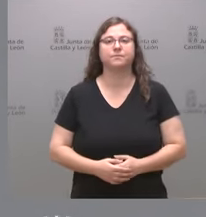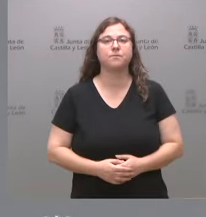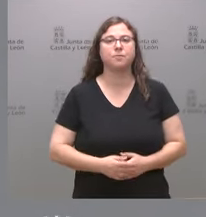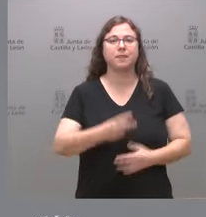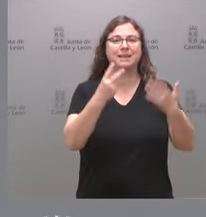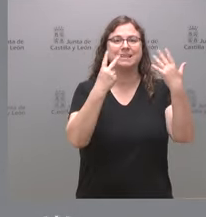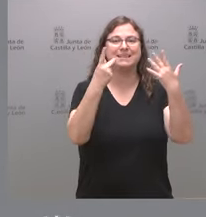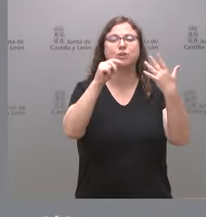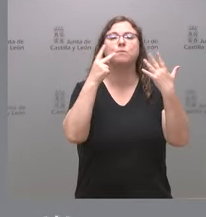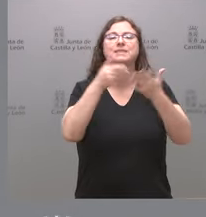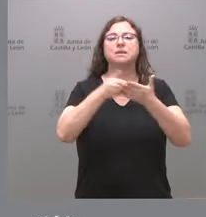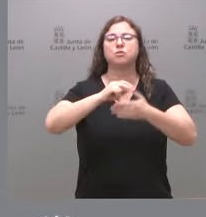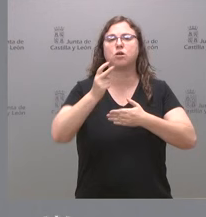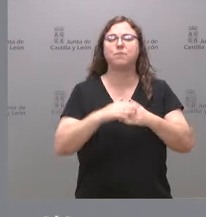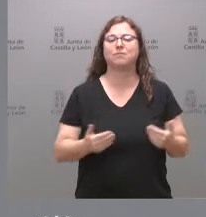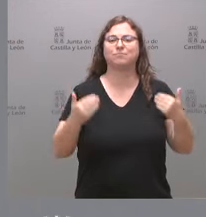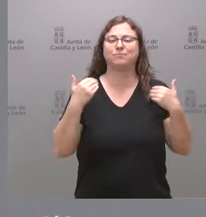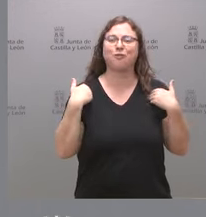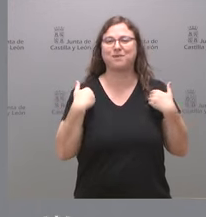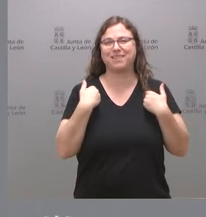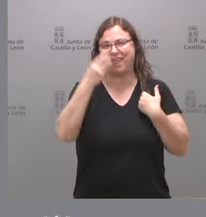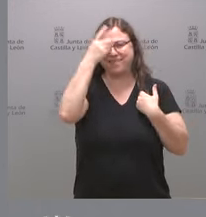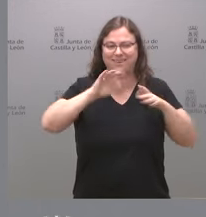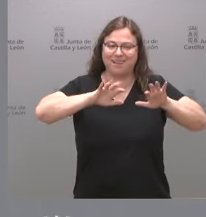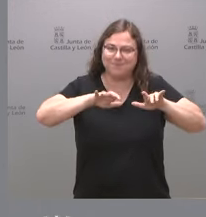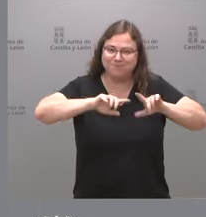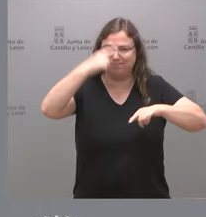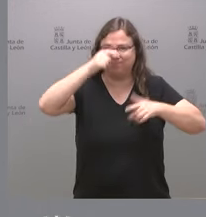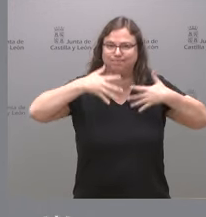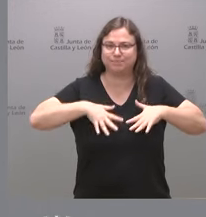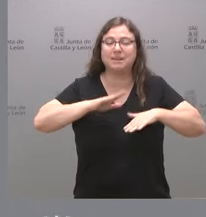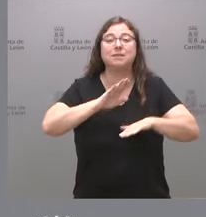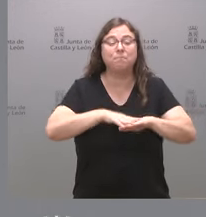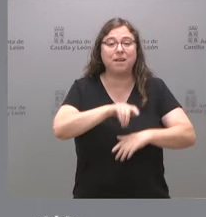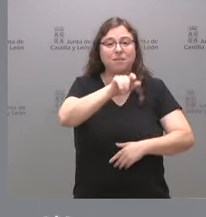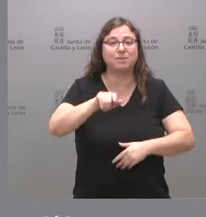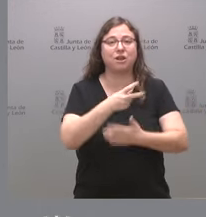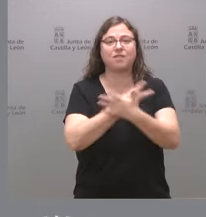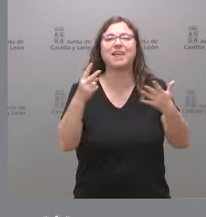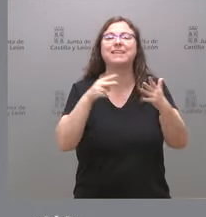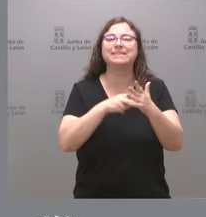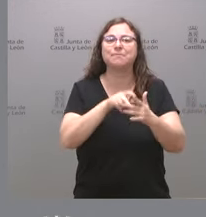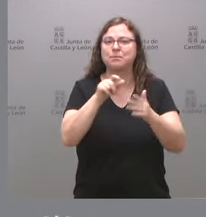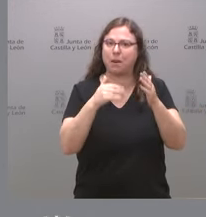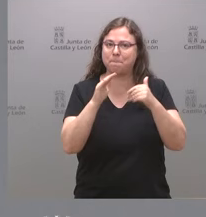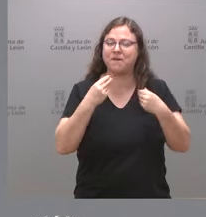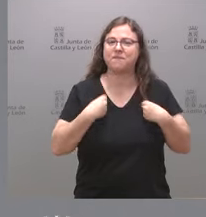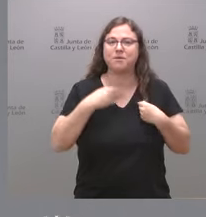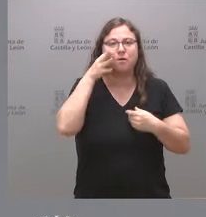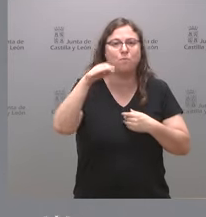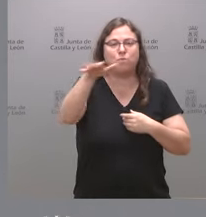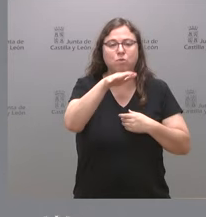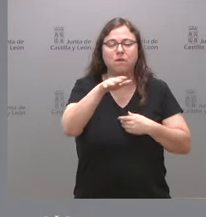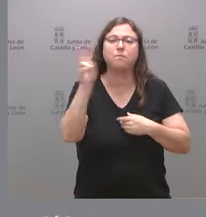competencias digitales de más de 33.000 personas residentes en el mundo rural. Este programa está financiado con